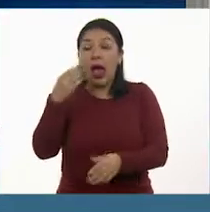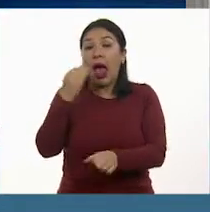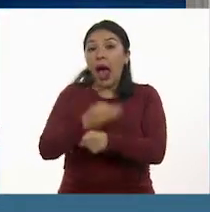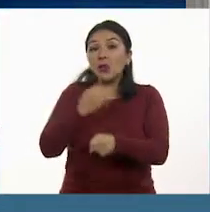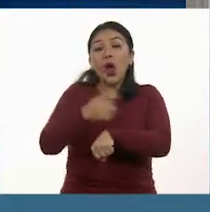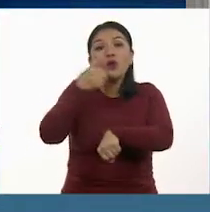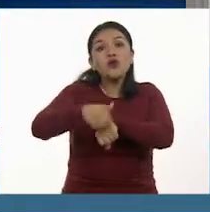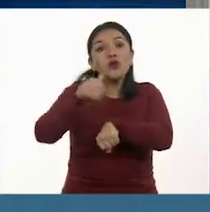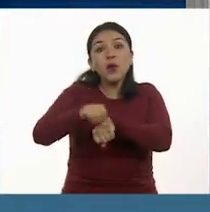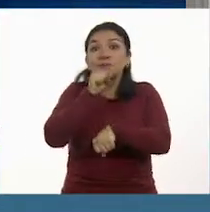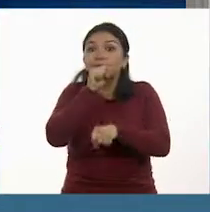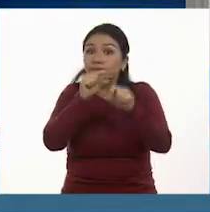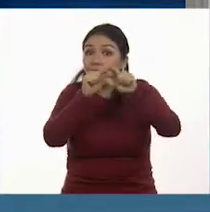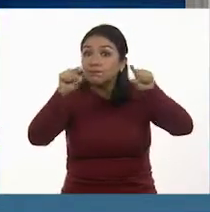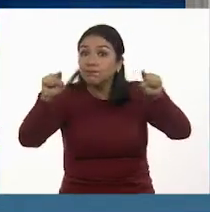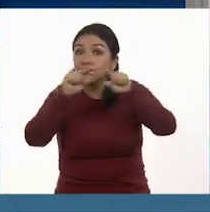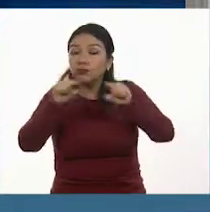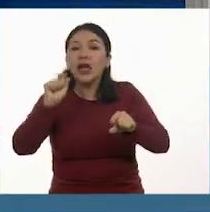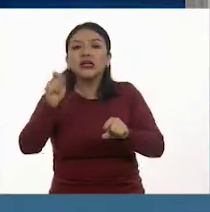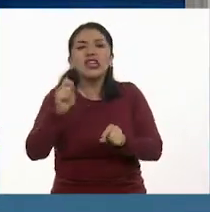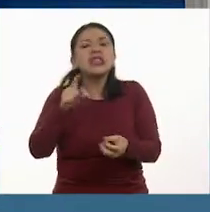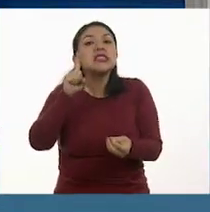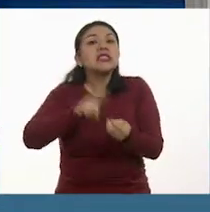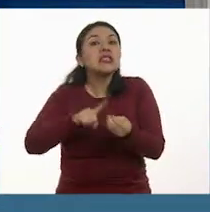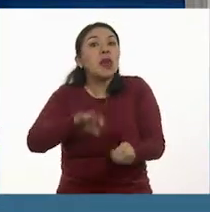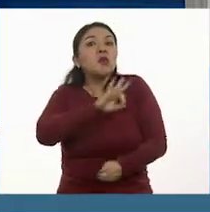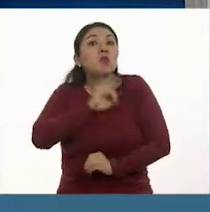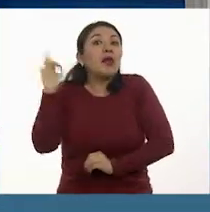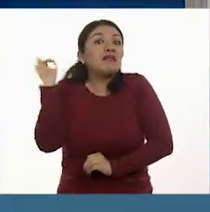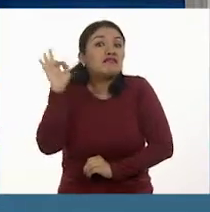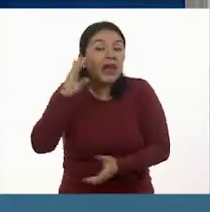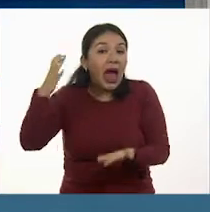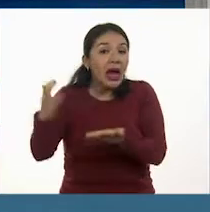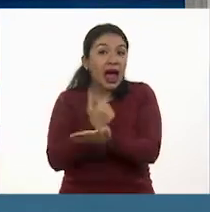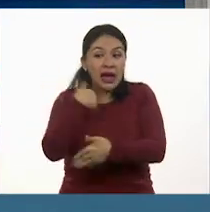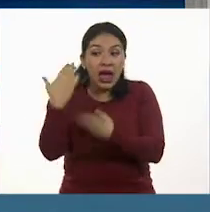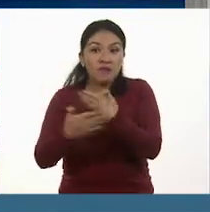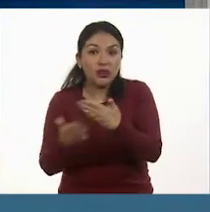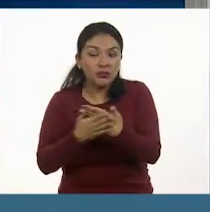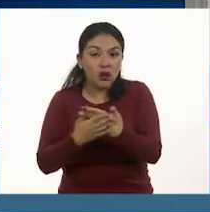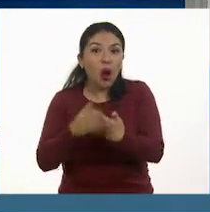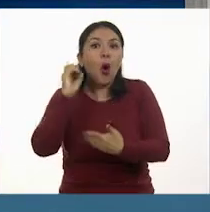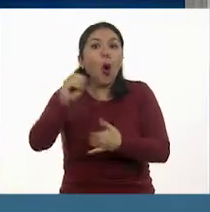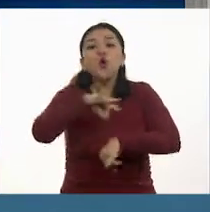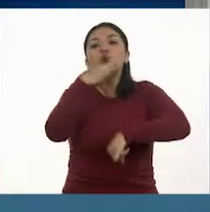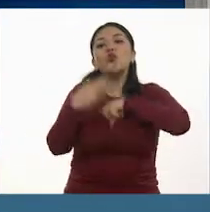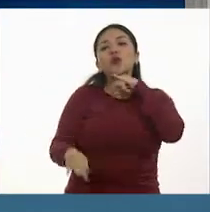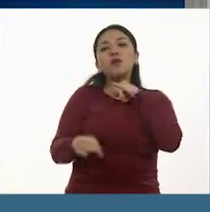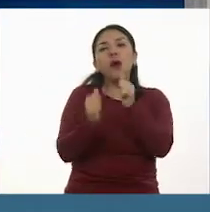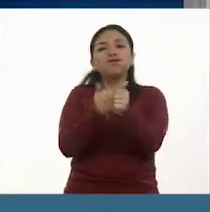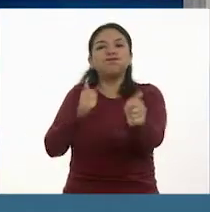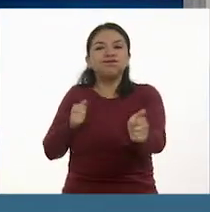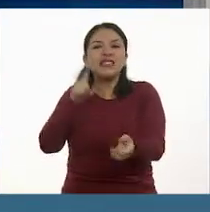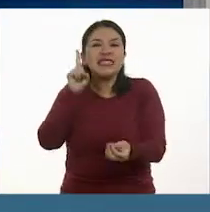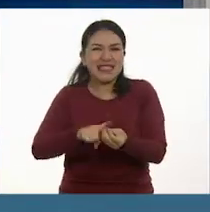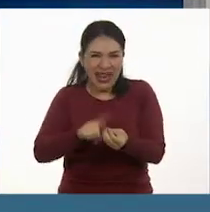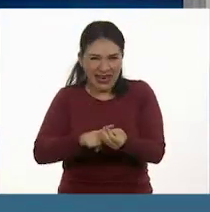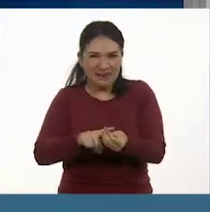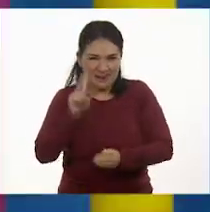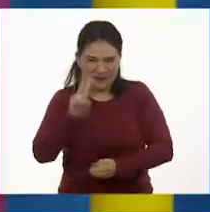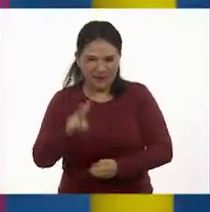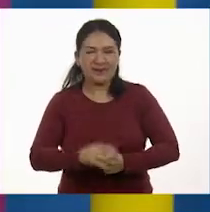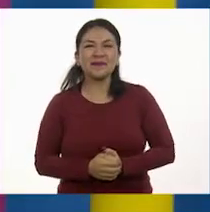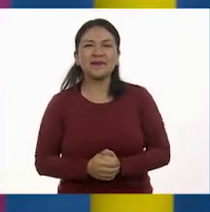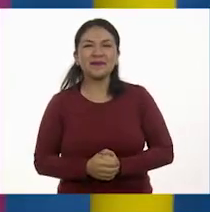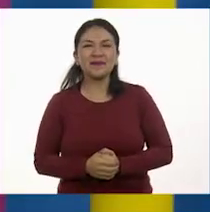nos pueden dar una idea de quiénes pueden ganar o quedar en el último lugar. Ahora sí, María, ¿podrías seguir leyendo, por favor?